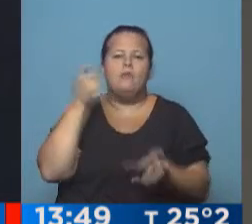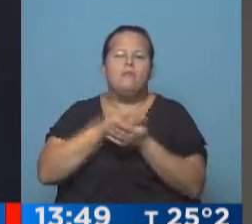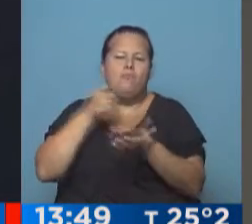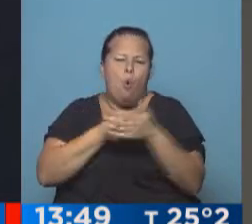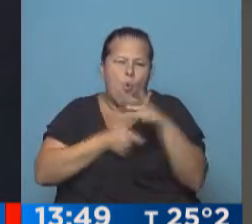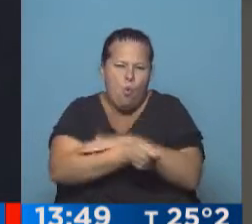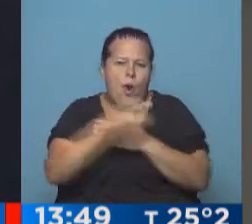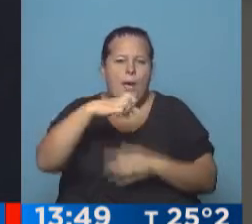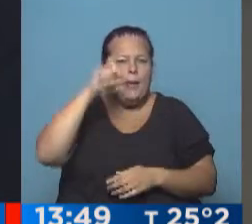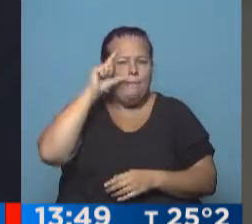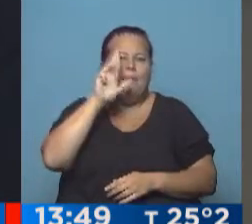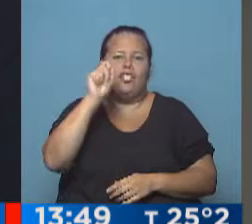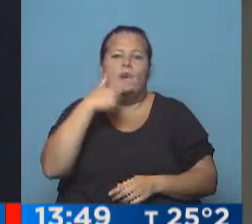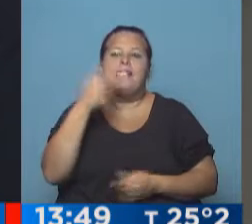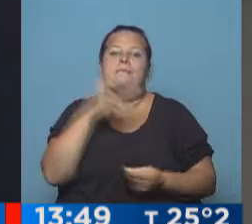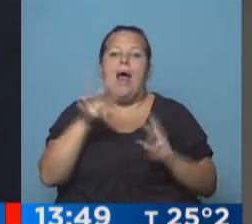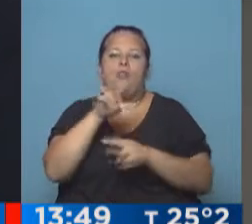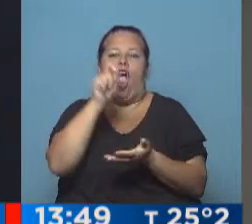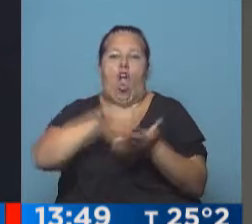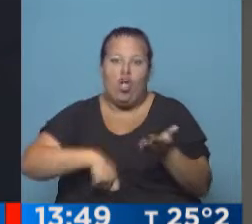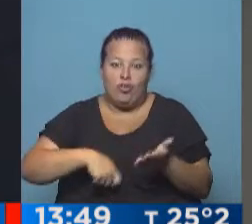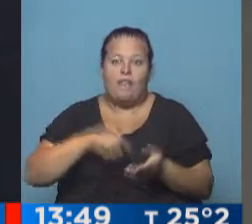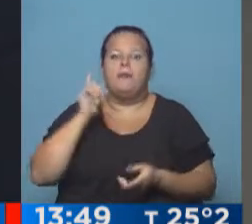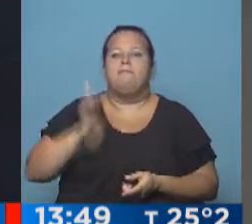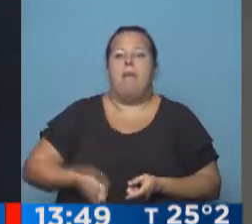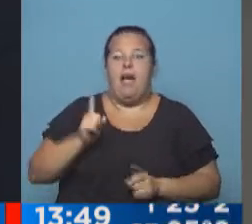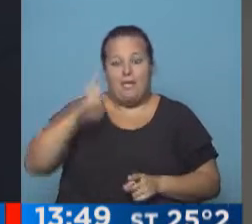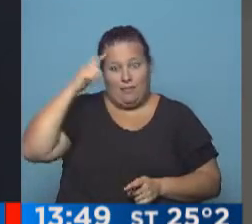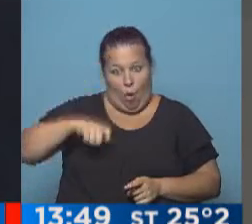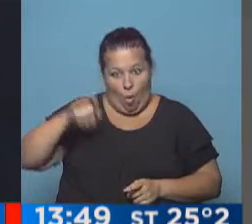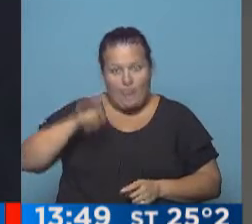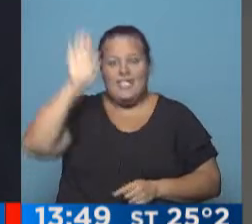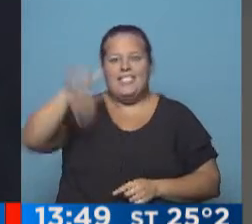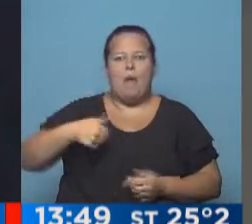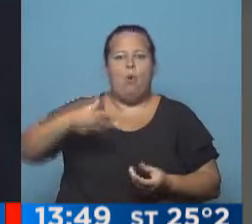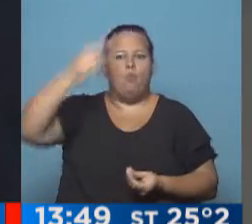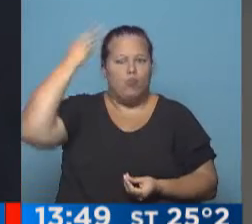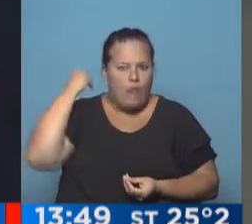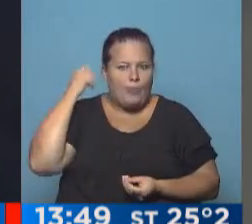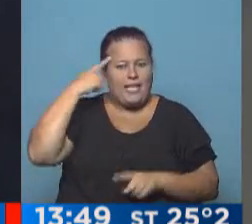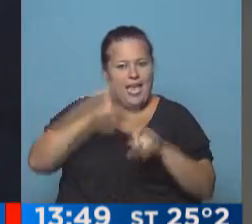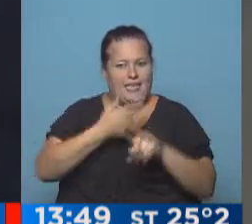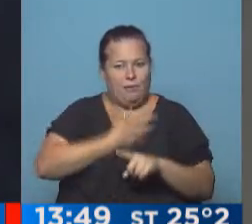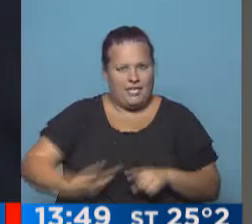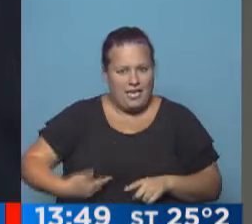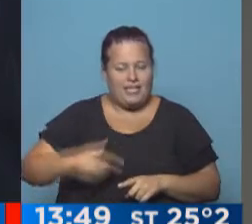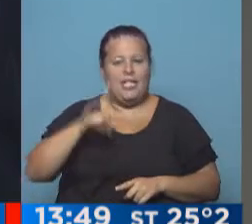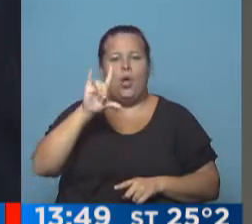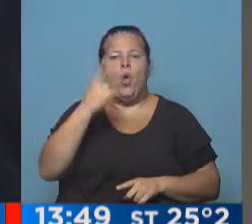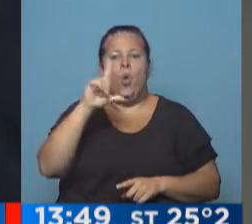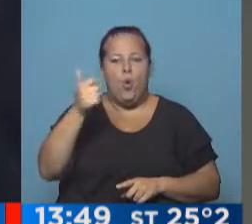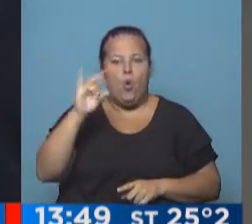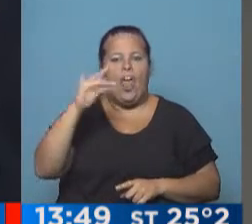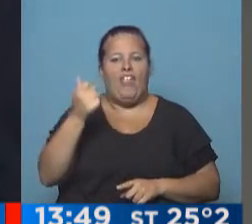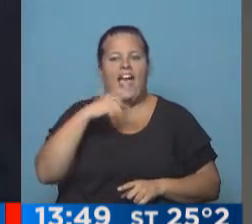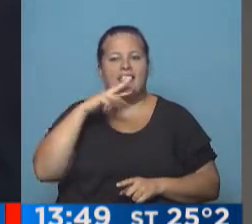coimas a Petrobras para lograr contratos. Decisión que tomó el mismo juez que ha citado en varias oportunidades al expresidente Ignacio Lula